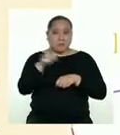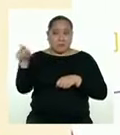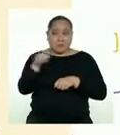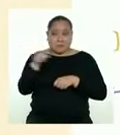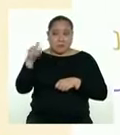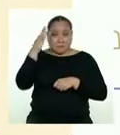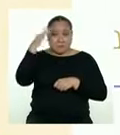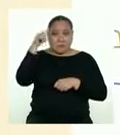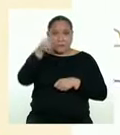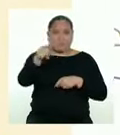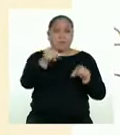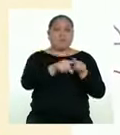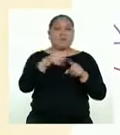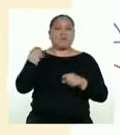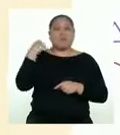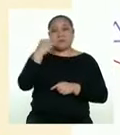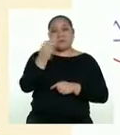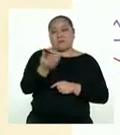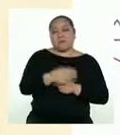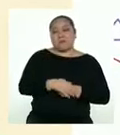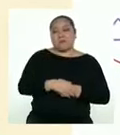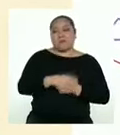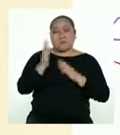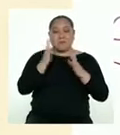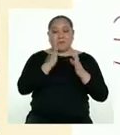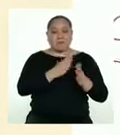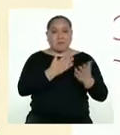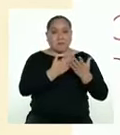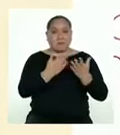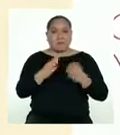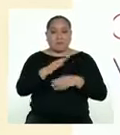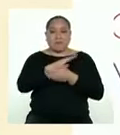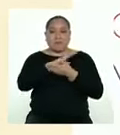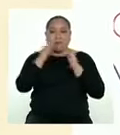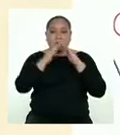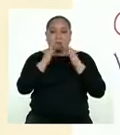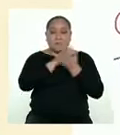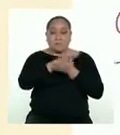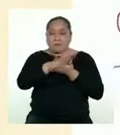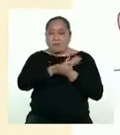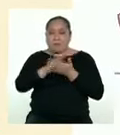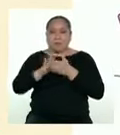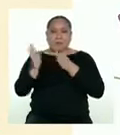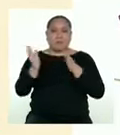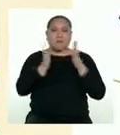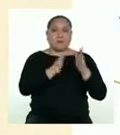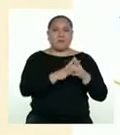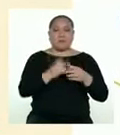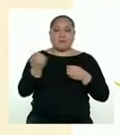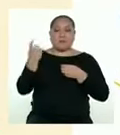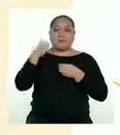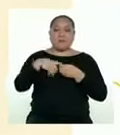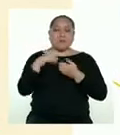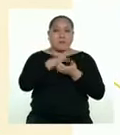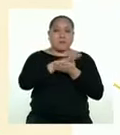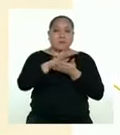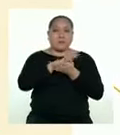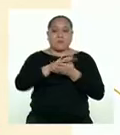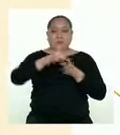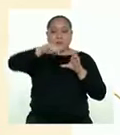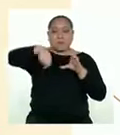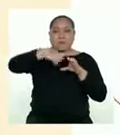fuiste adolescente. Organicen actividades para mantener la casa limpia y ordenada. Que se involucren en la limpieza,